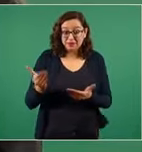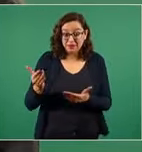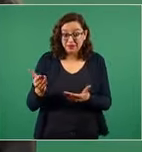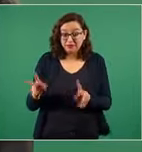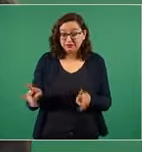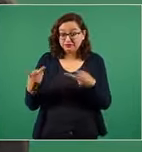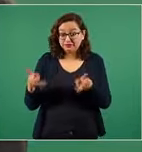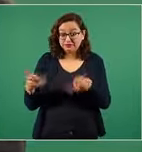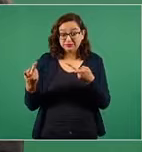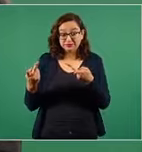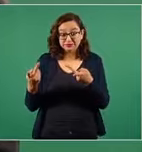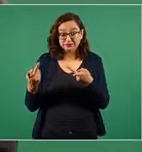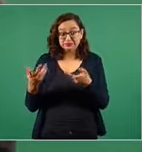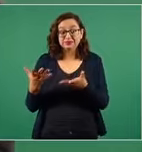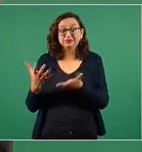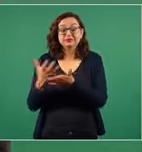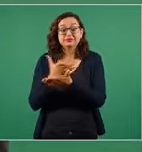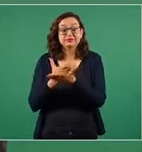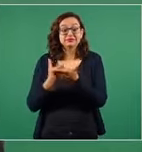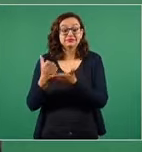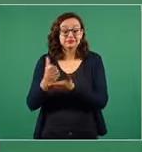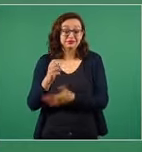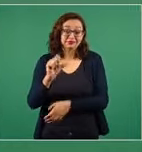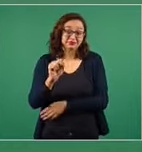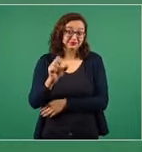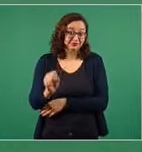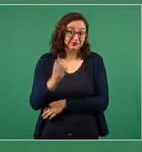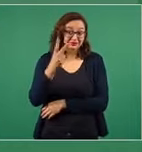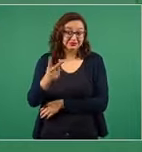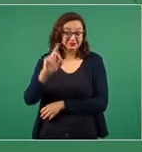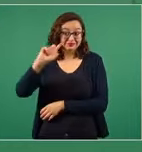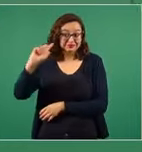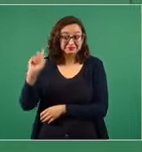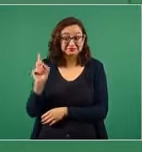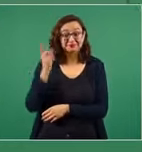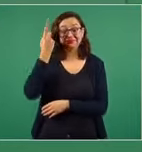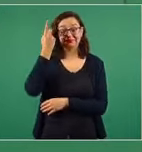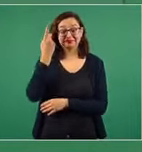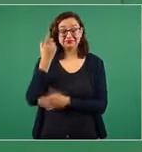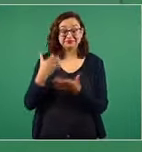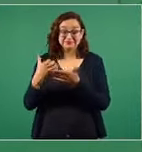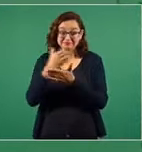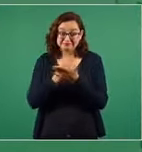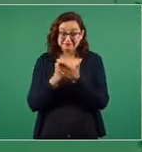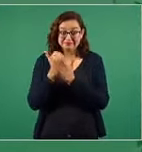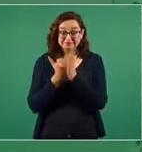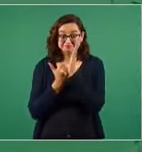dólares de utilidad por barril eso es eficiencia